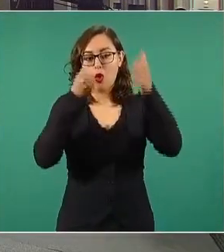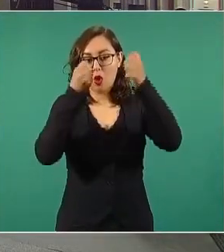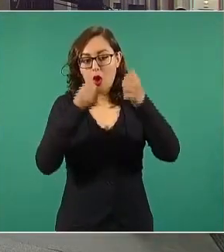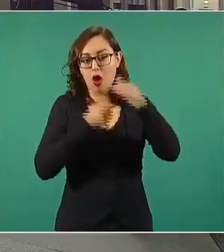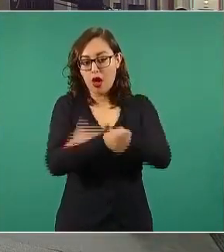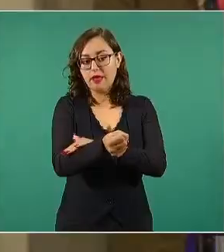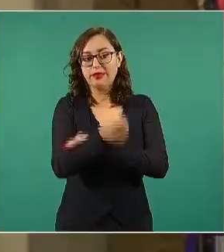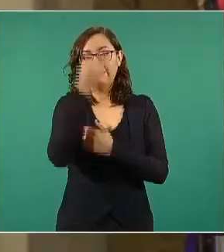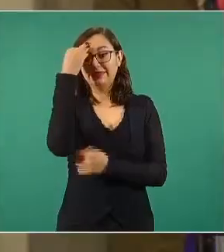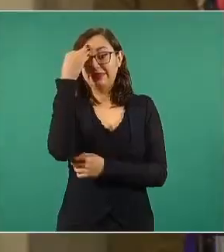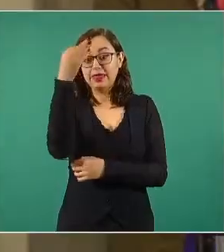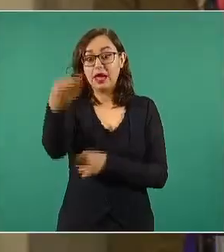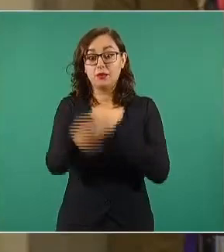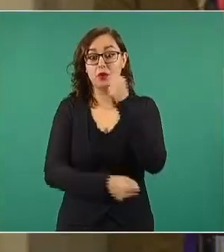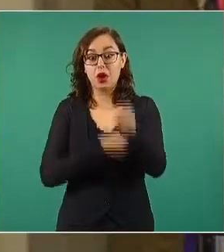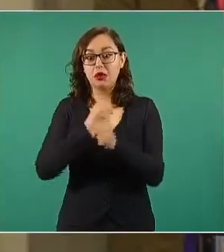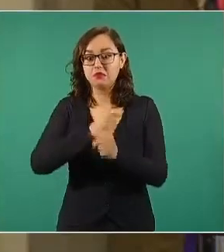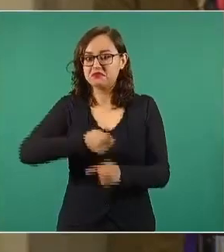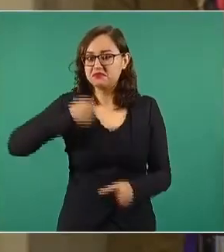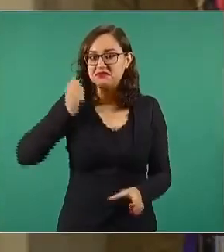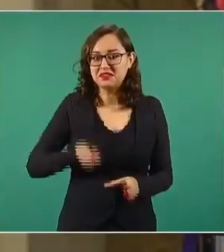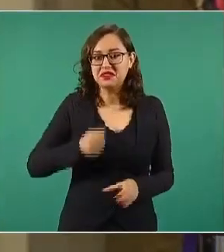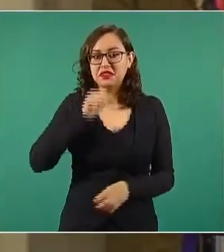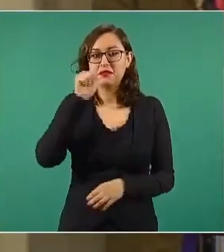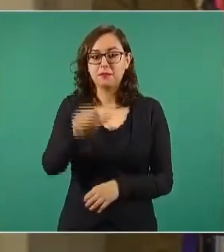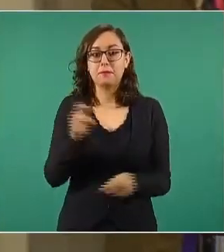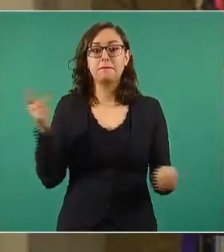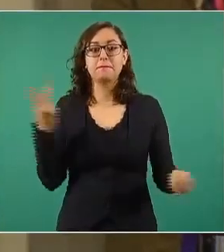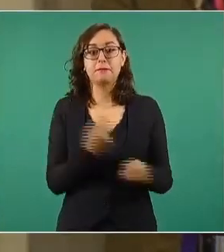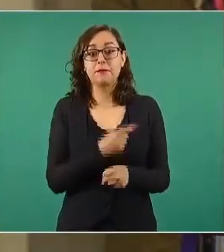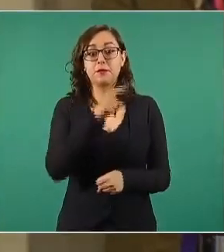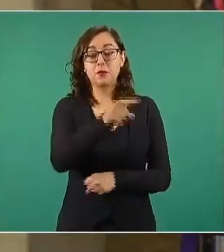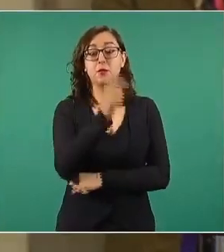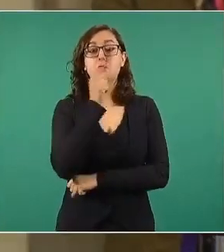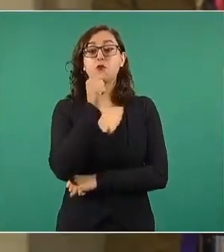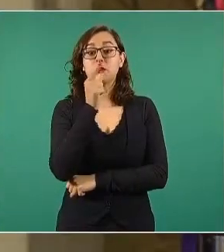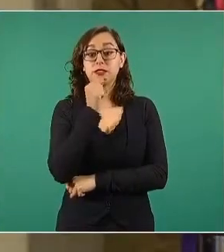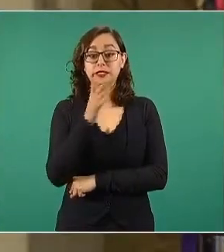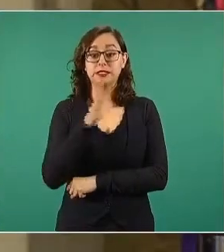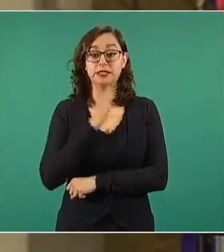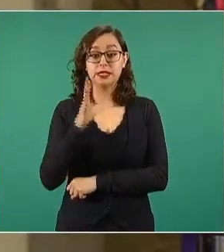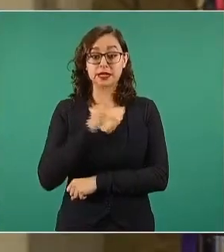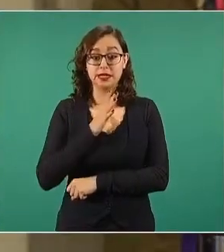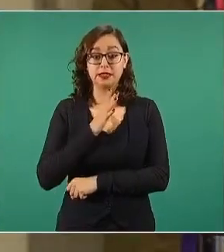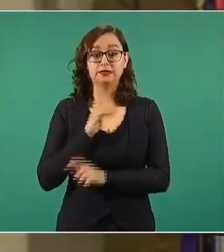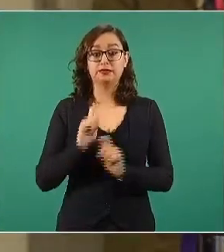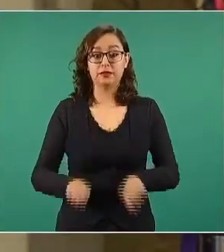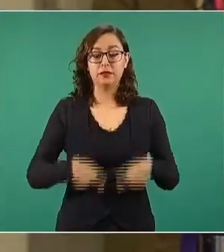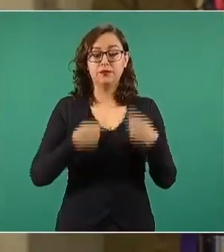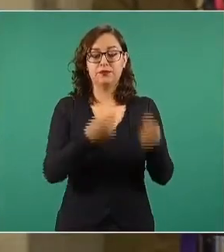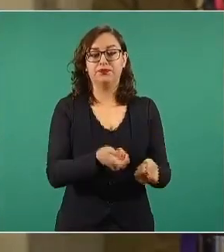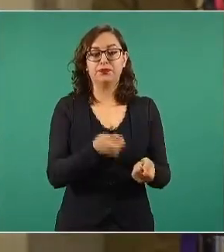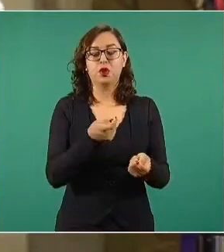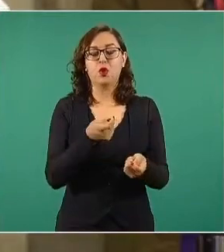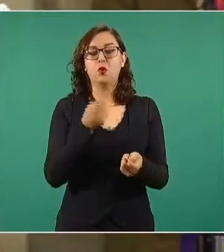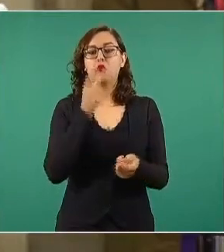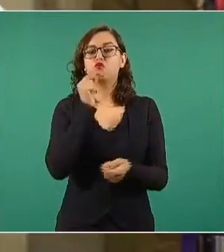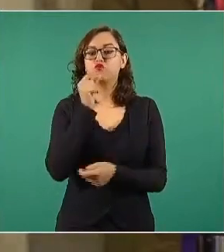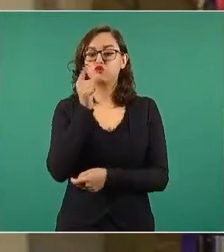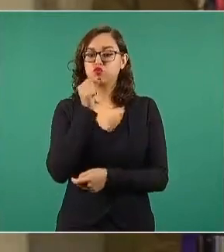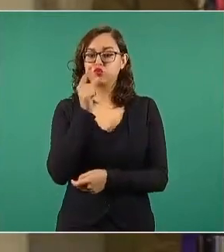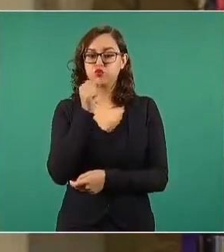presidente, es un policía que se llama Herón, que usted condecoró como policía de élite.